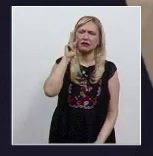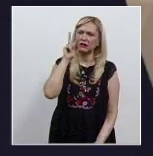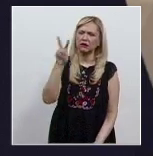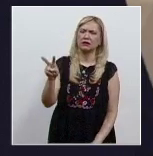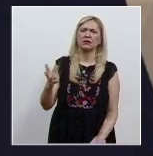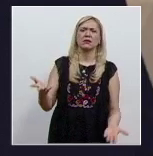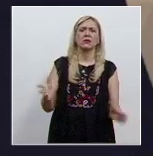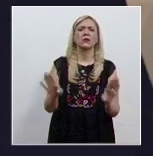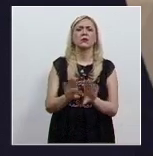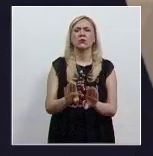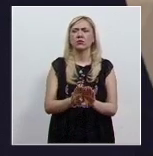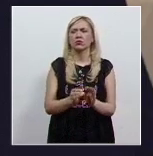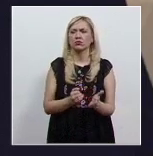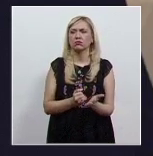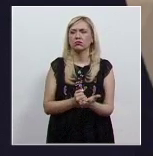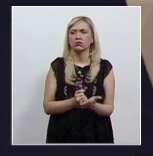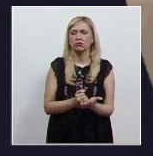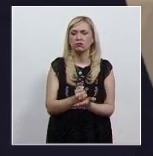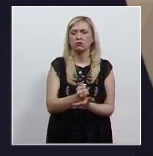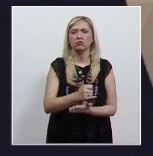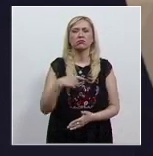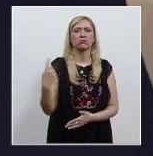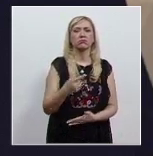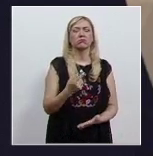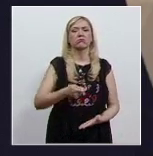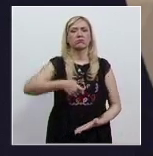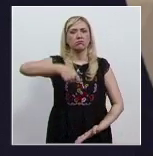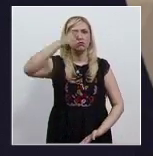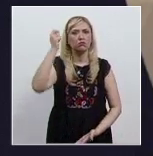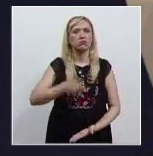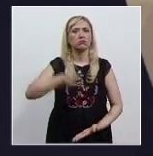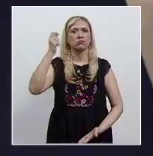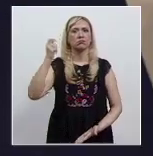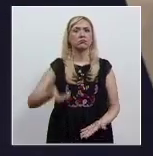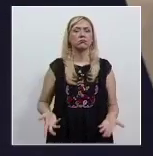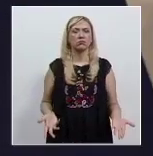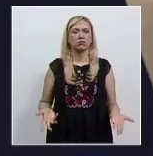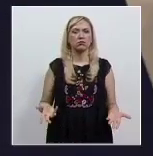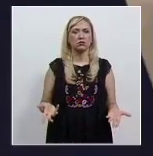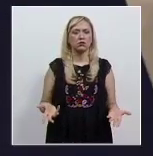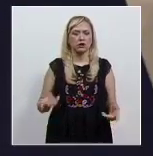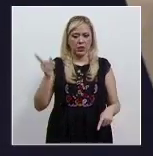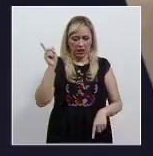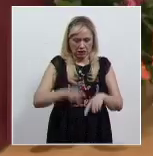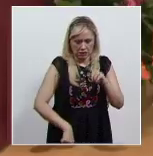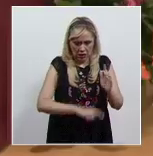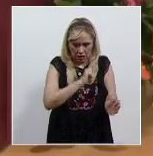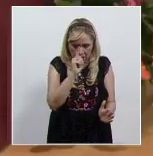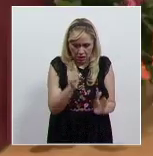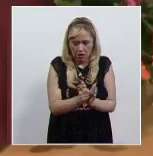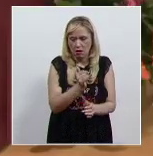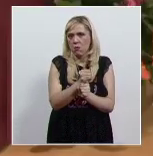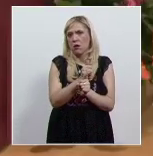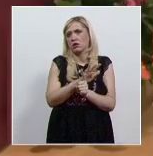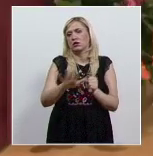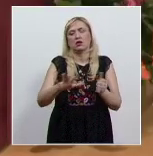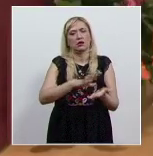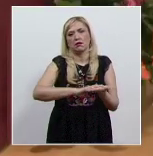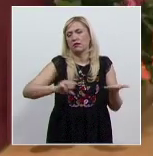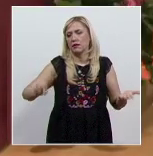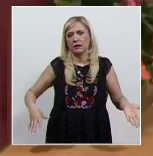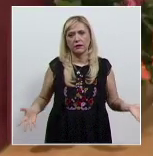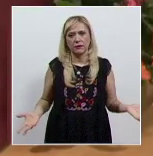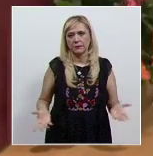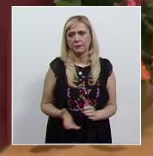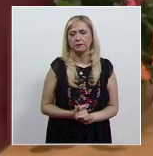decisiones de las y los impartidores de todo su contenido jurídico. En el análisis,